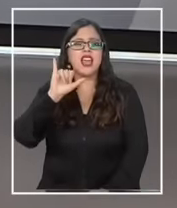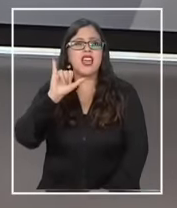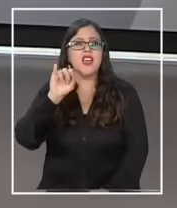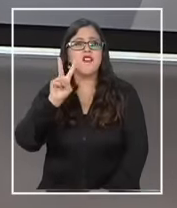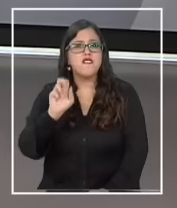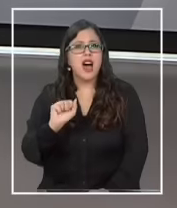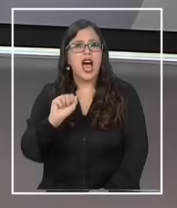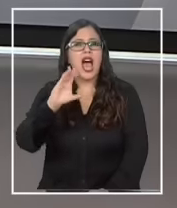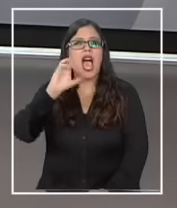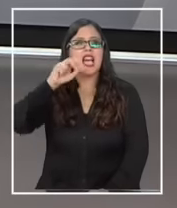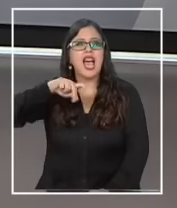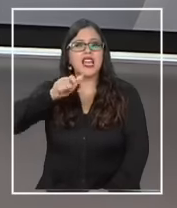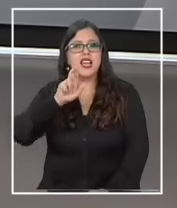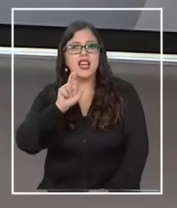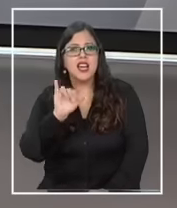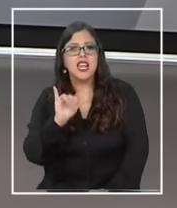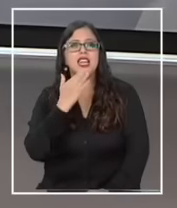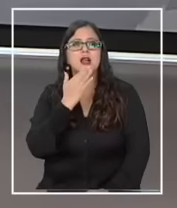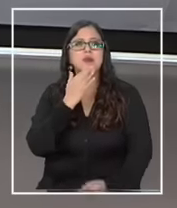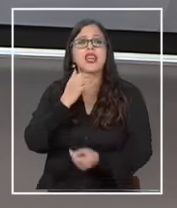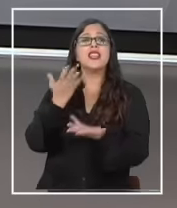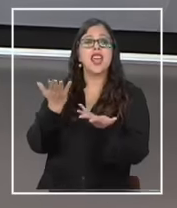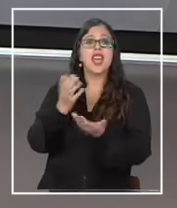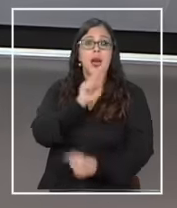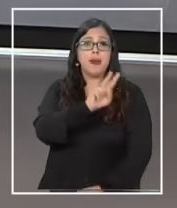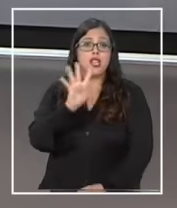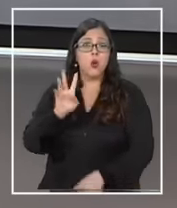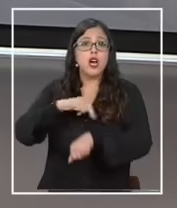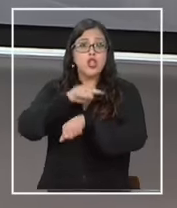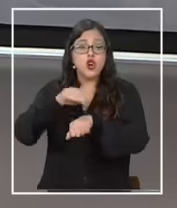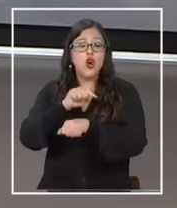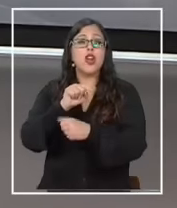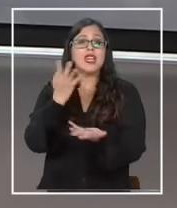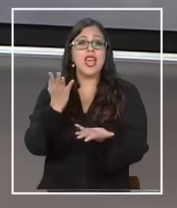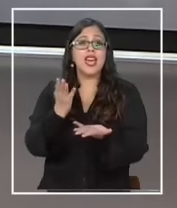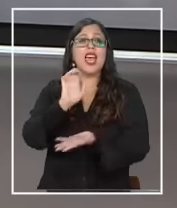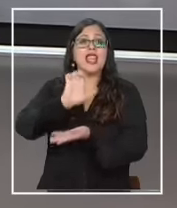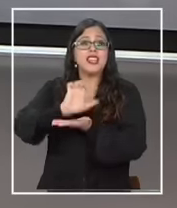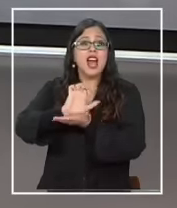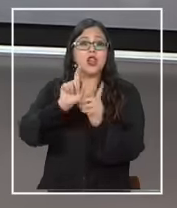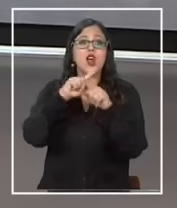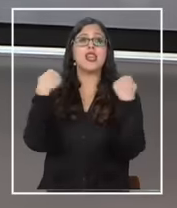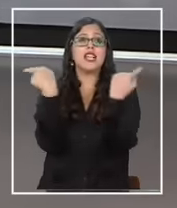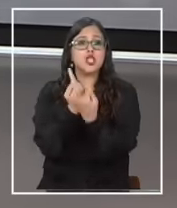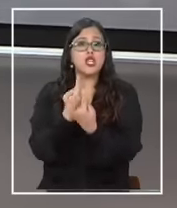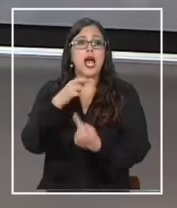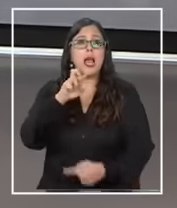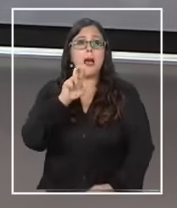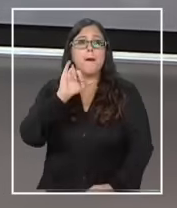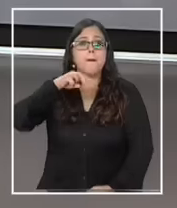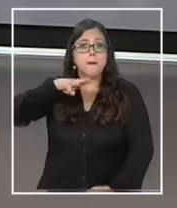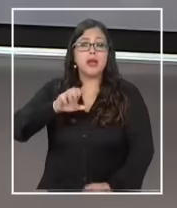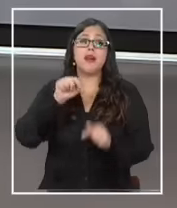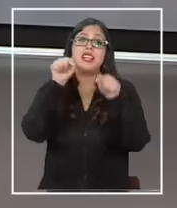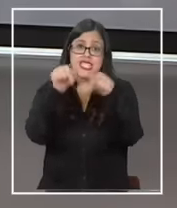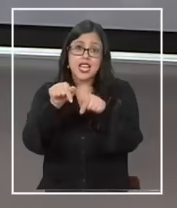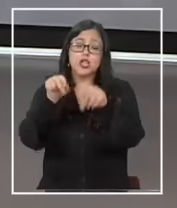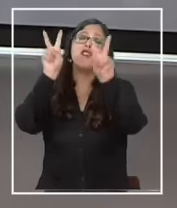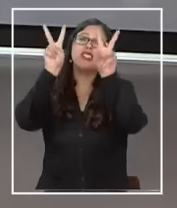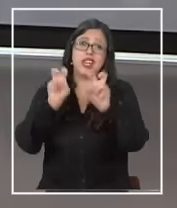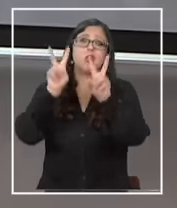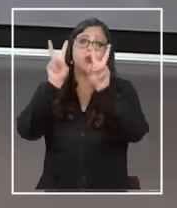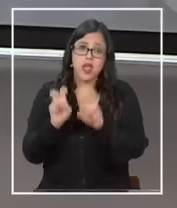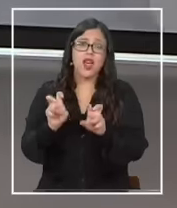bueno y en Canal 24 Horas se viene Estado Nacional Prime estará Matías del Río y probablemente o sea evidentemente esto será tema